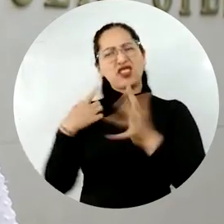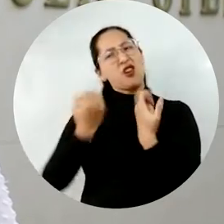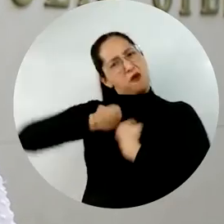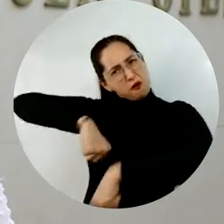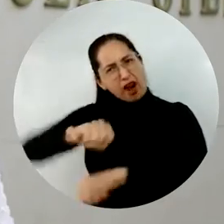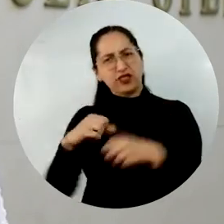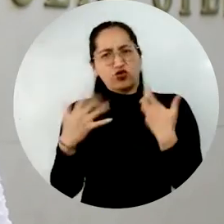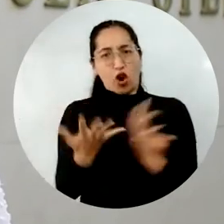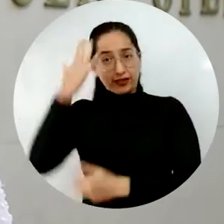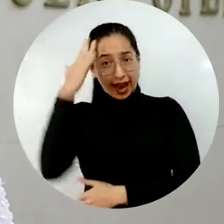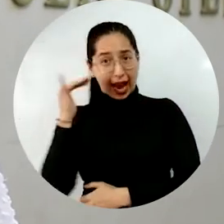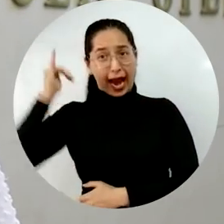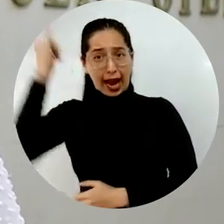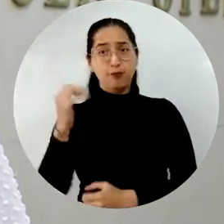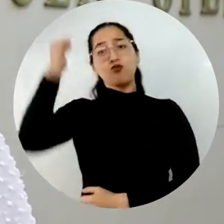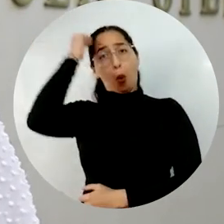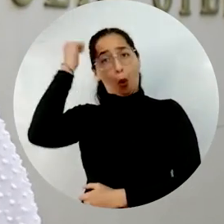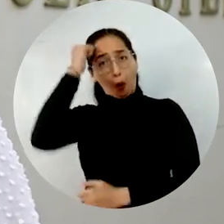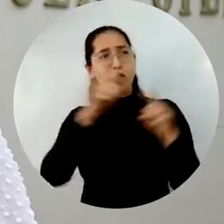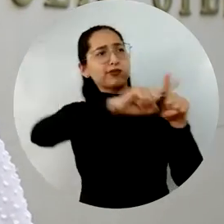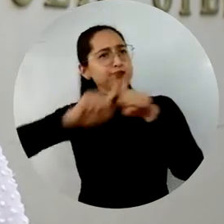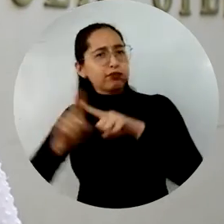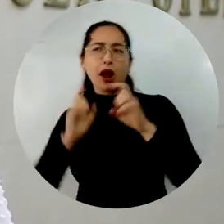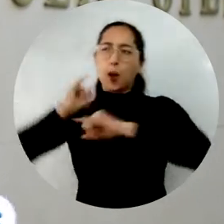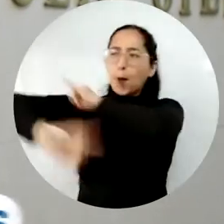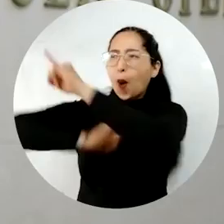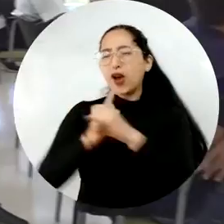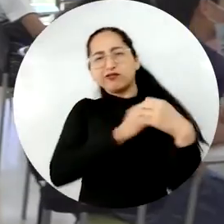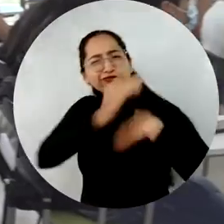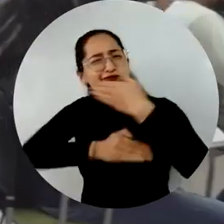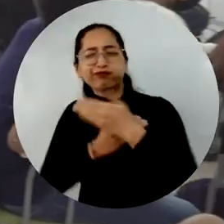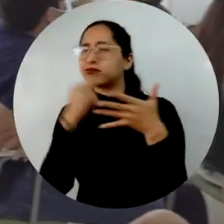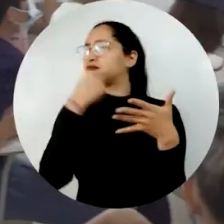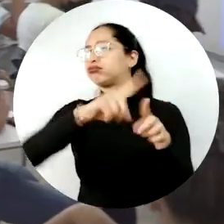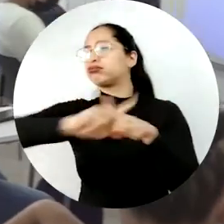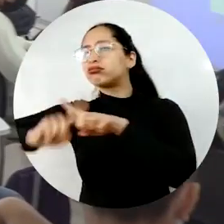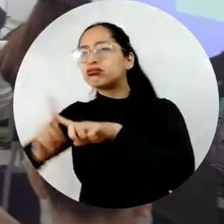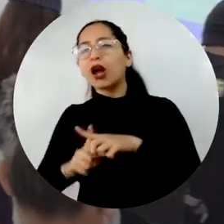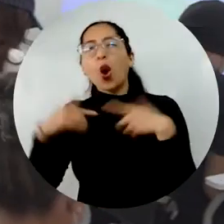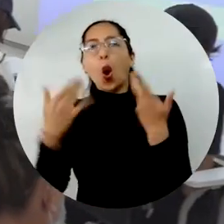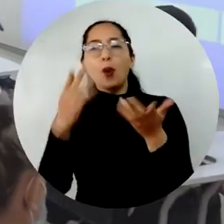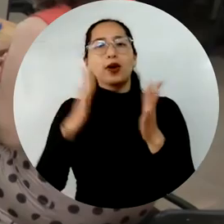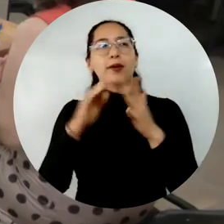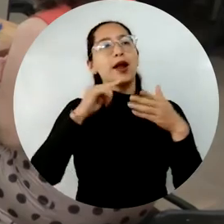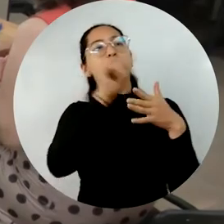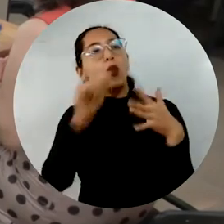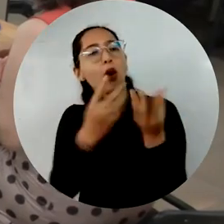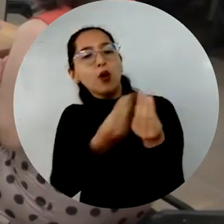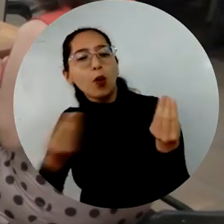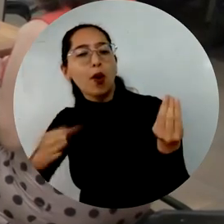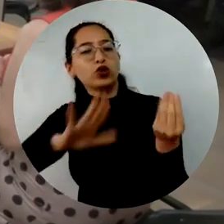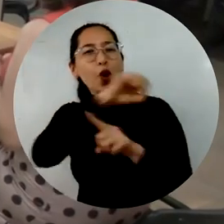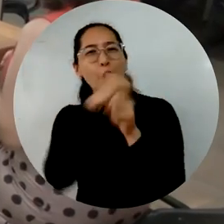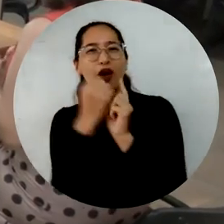academia, desde docencia, desde investigación, desde extensión internacionalización, a través de los diferentes actores sociales de